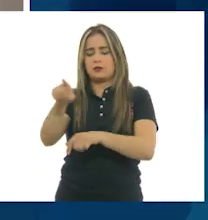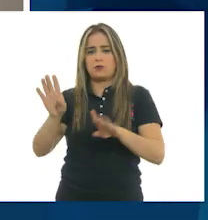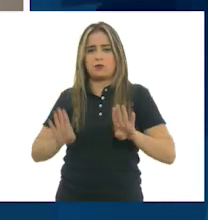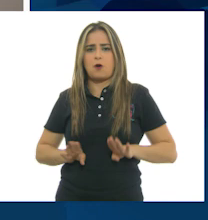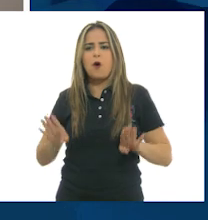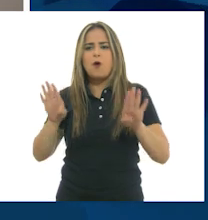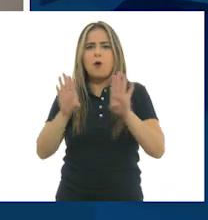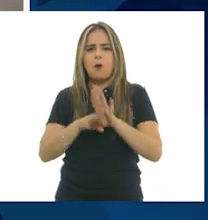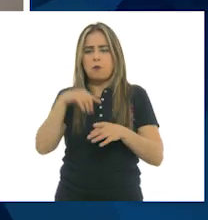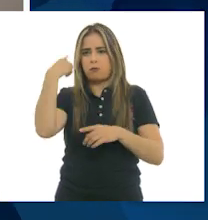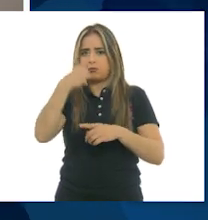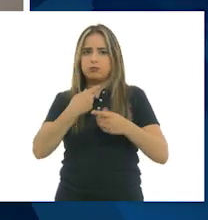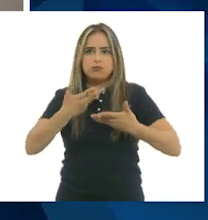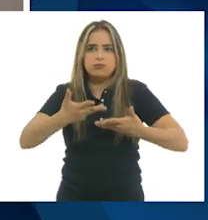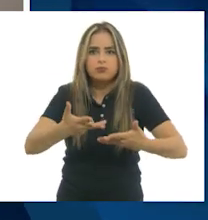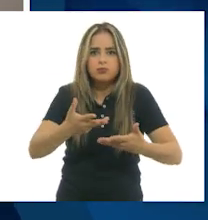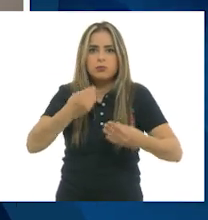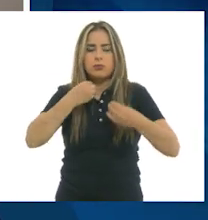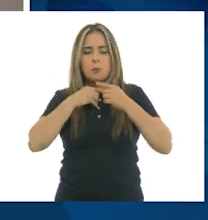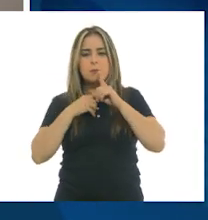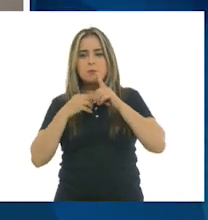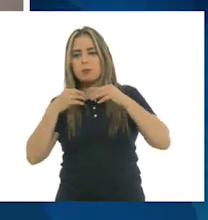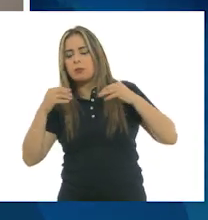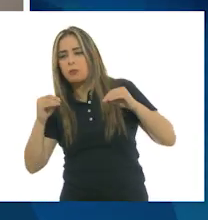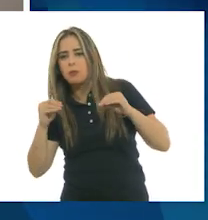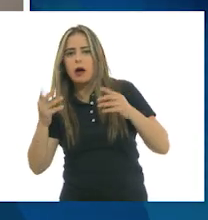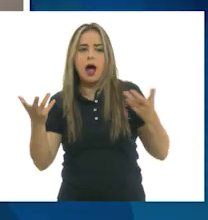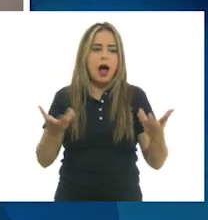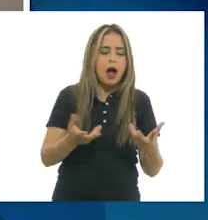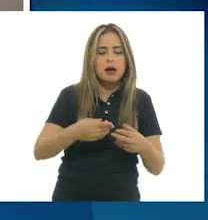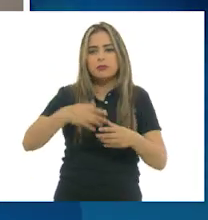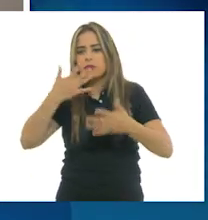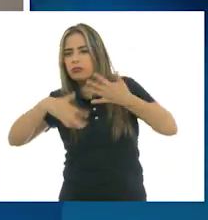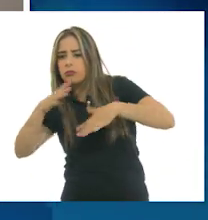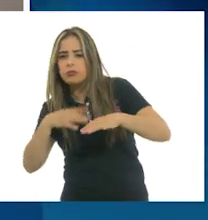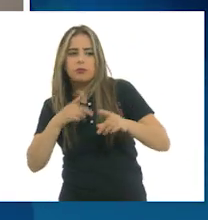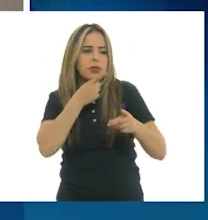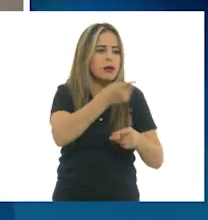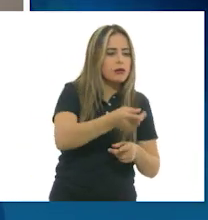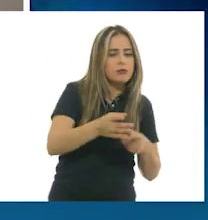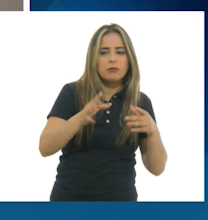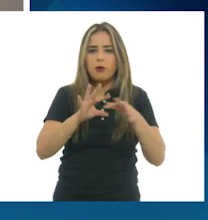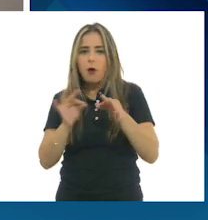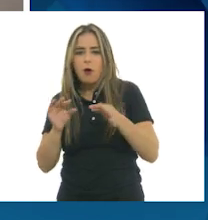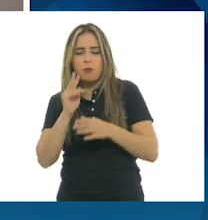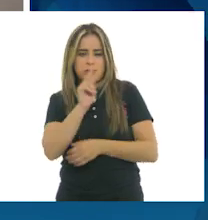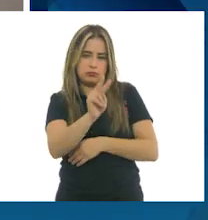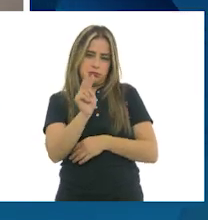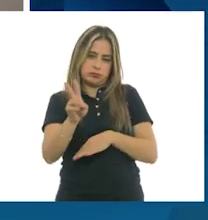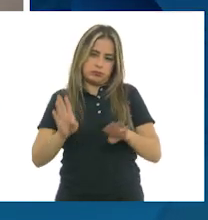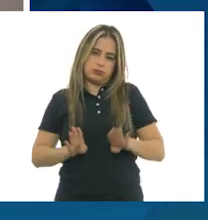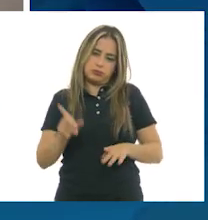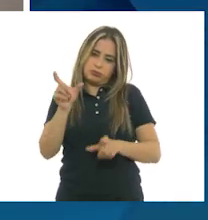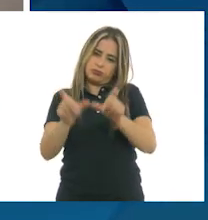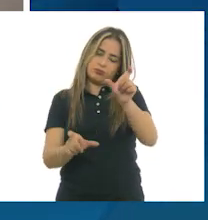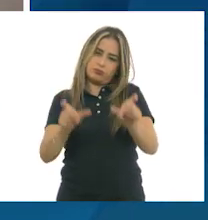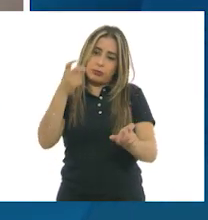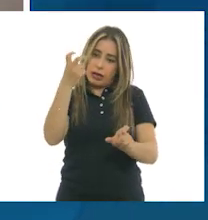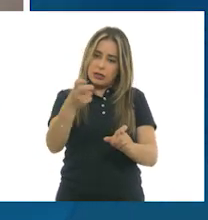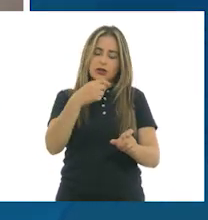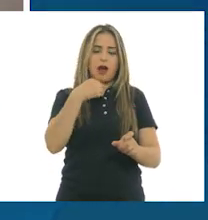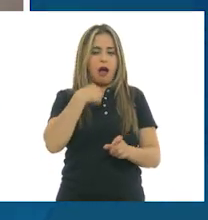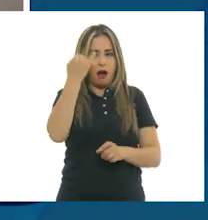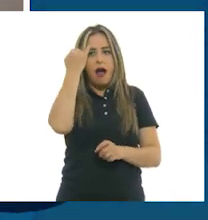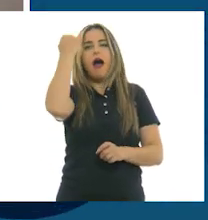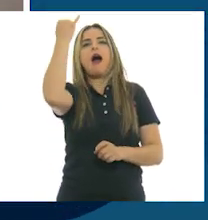reaccionar en general en cualquier circunstancia. Y eso es muy importante. Es la forma en la que el personaje hace todas las